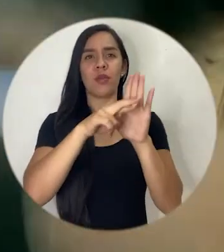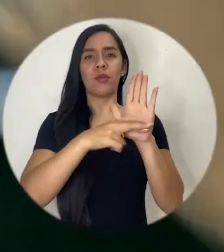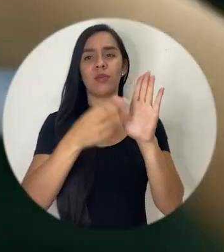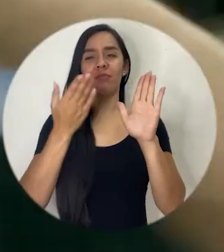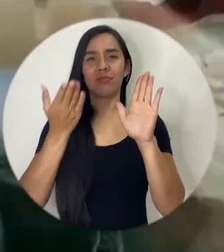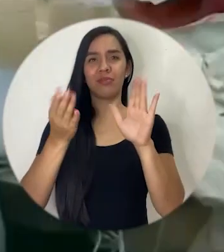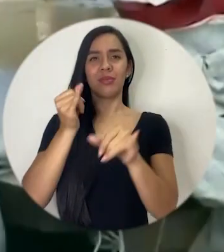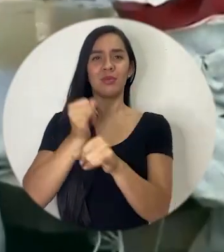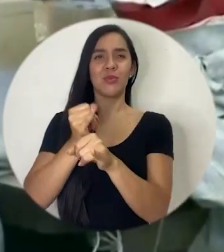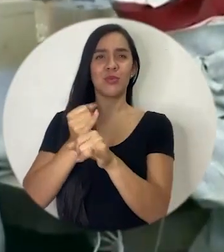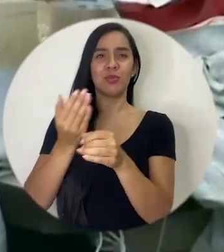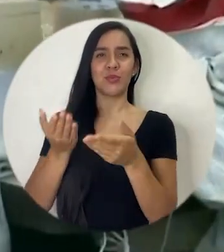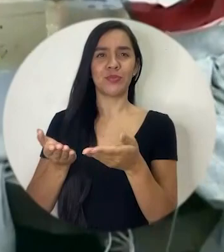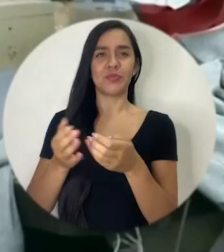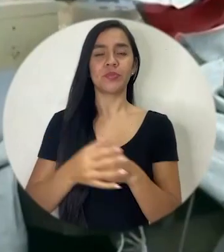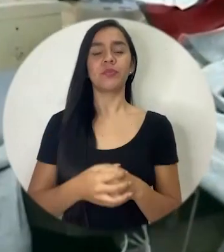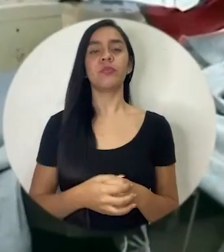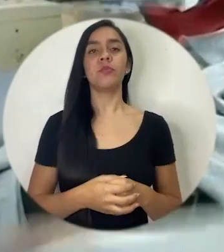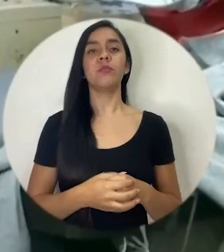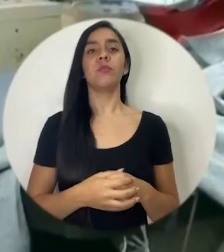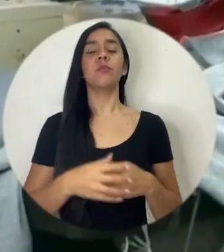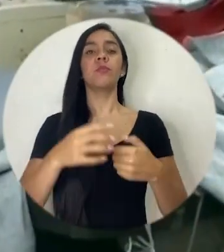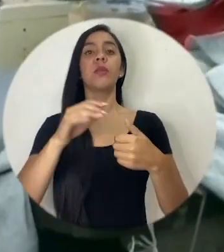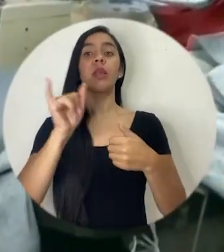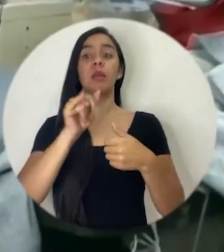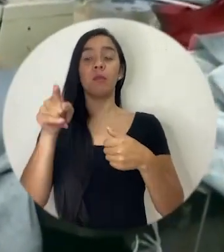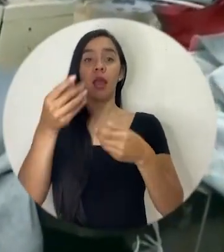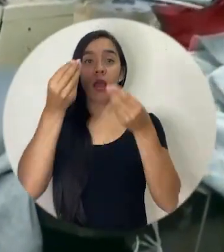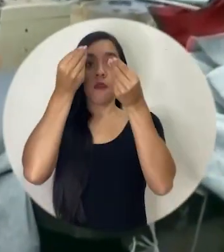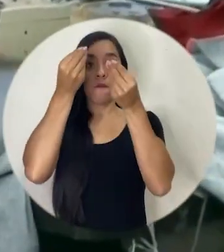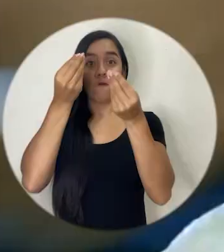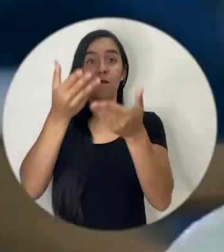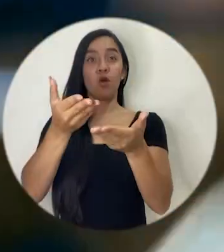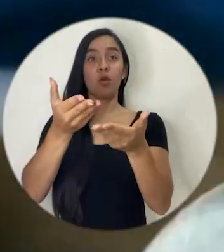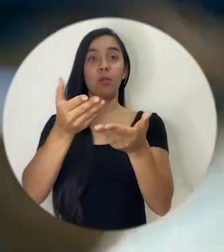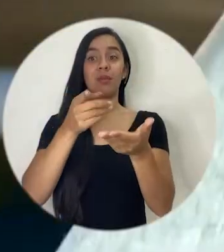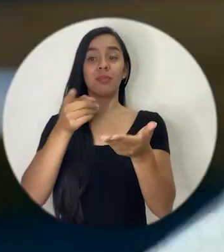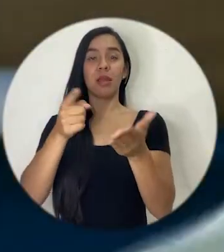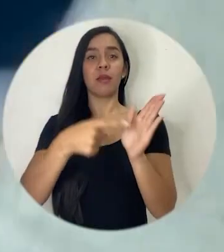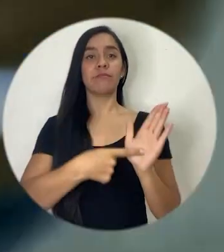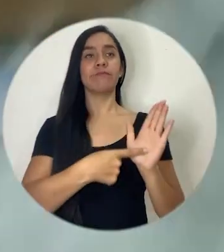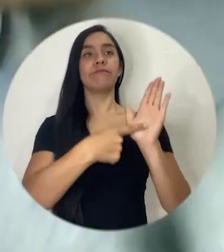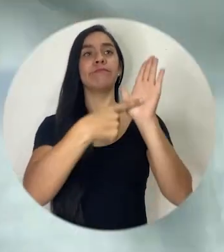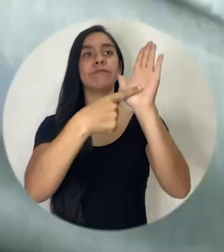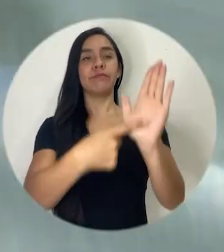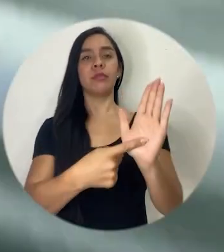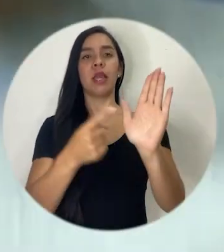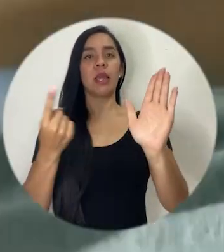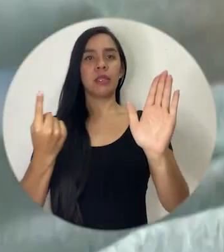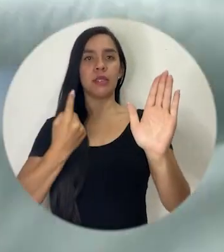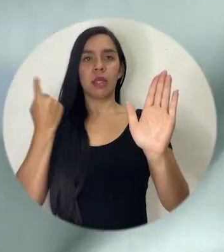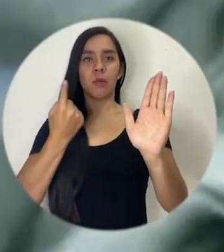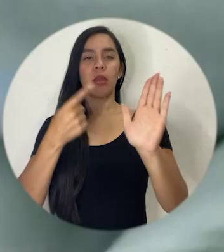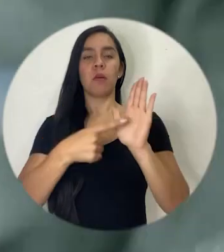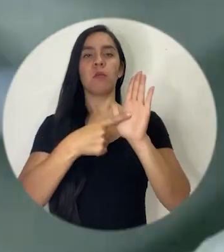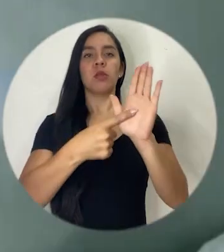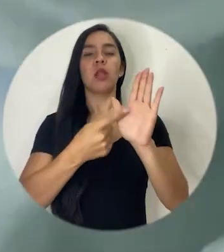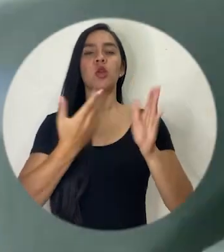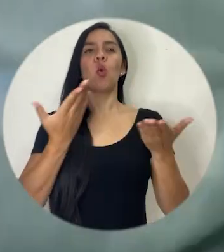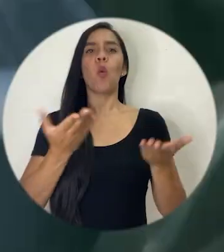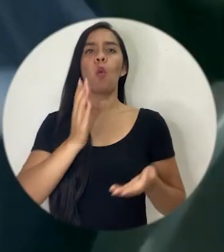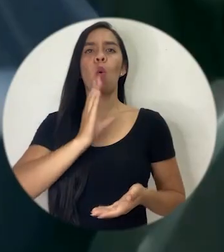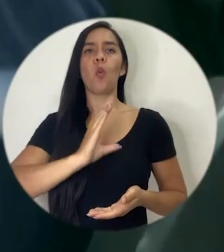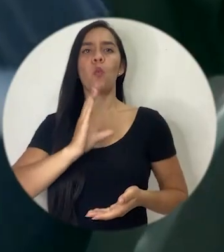parte de la SUGEF y en el informe que presenta la SUGEF que tiene que presentarlo sobre el comportamiento del